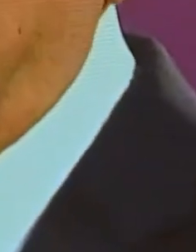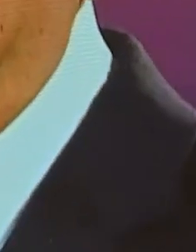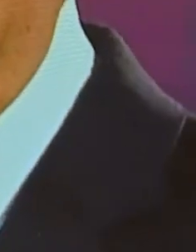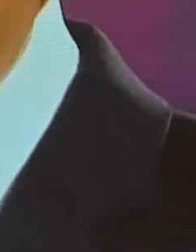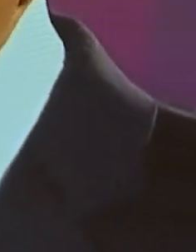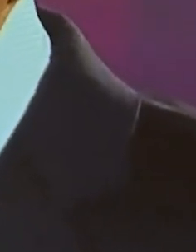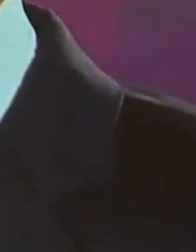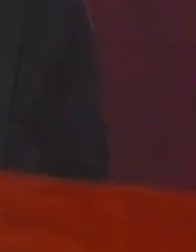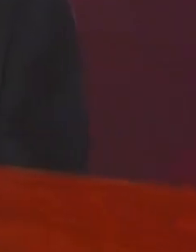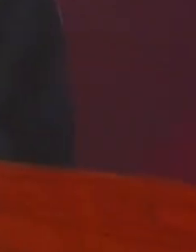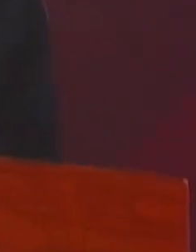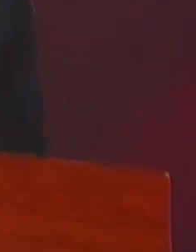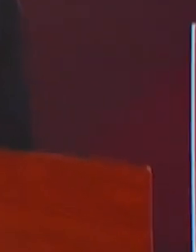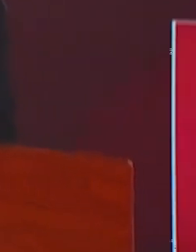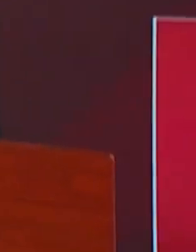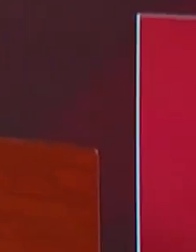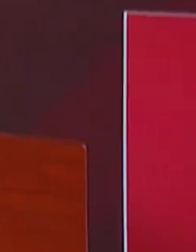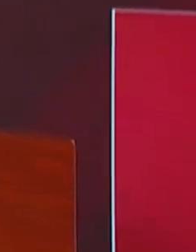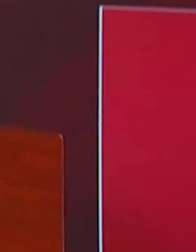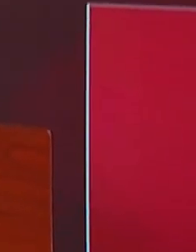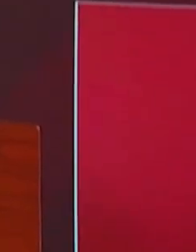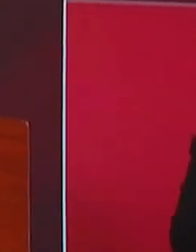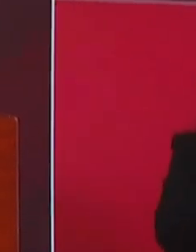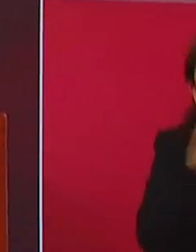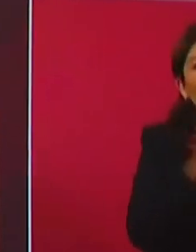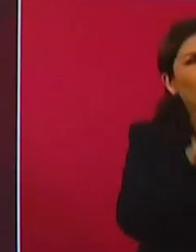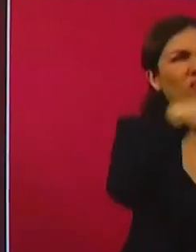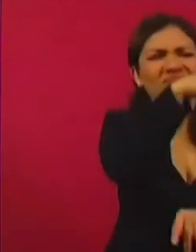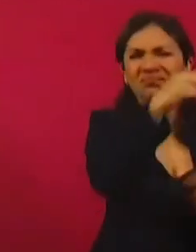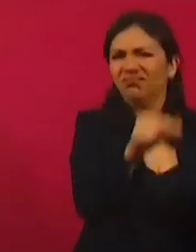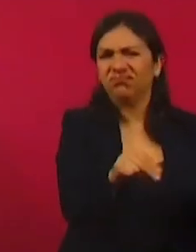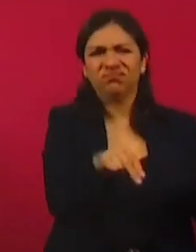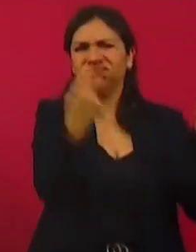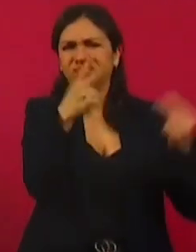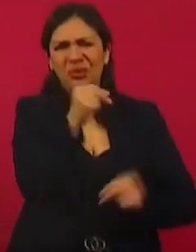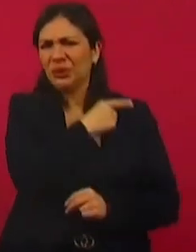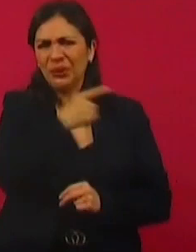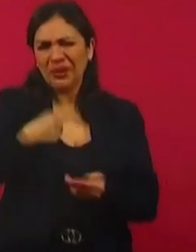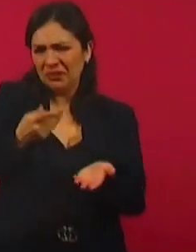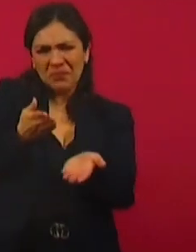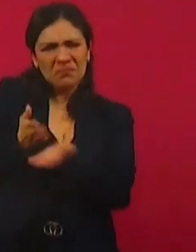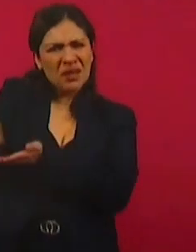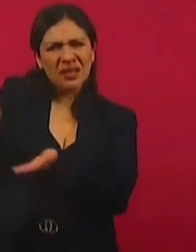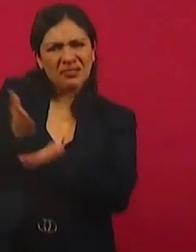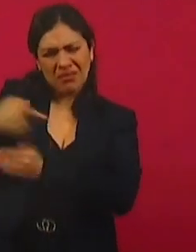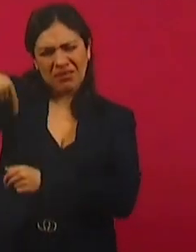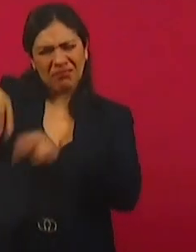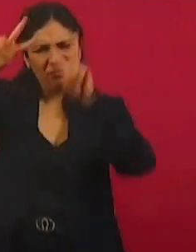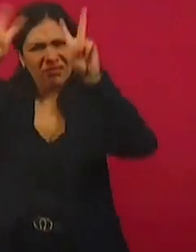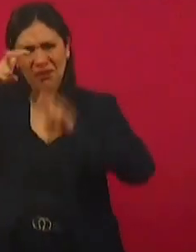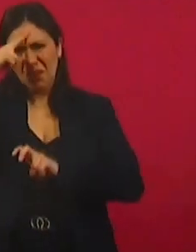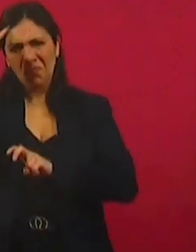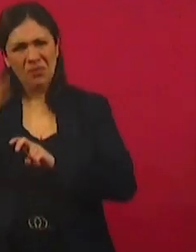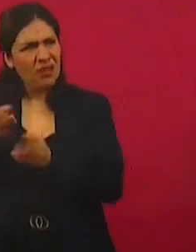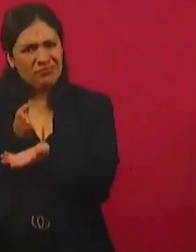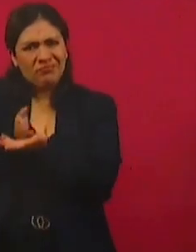El subsecretario de Salud, Hugo López-Gatell, dijo que el COVID-19 dejó de ser una causante de enfermedad grave entre la población.